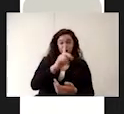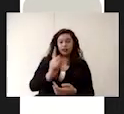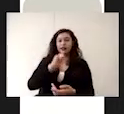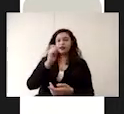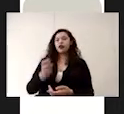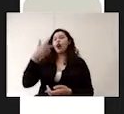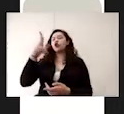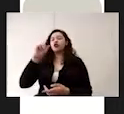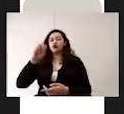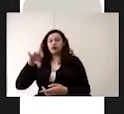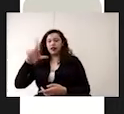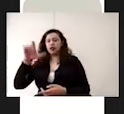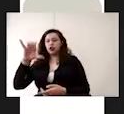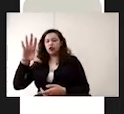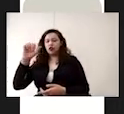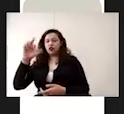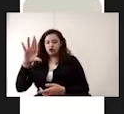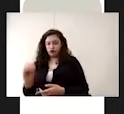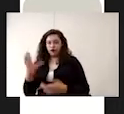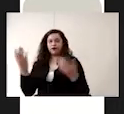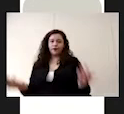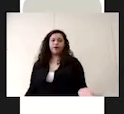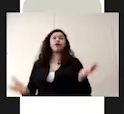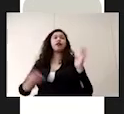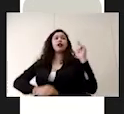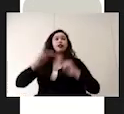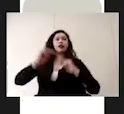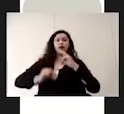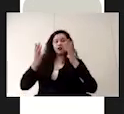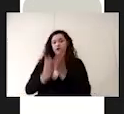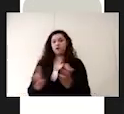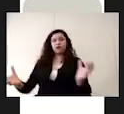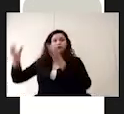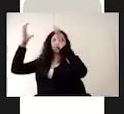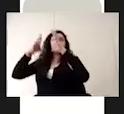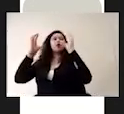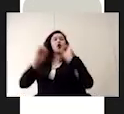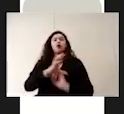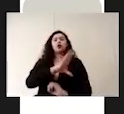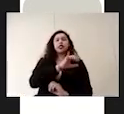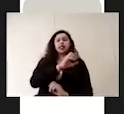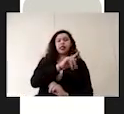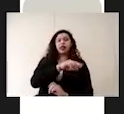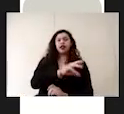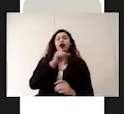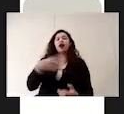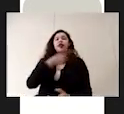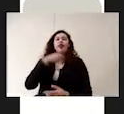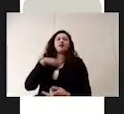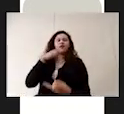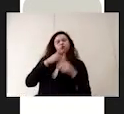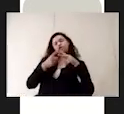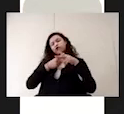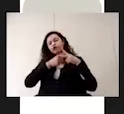Entonces, dependiendo de las dimensiones de nuestro tinaco o cisterna, pues nosotros debemos más o menos calcular qué tanta